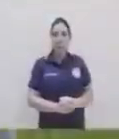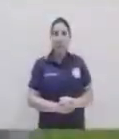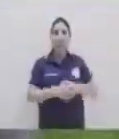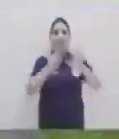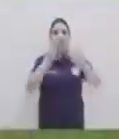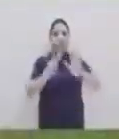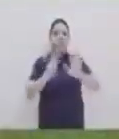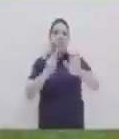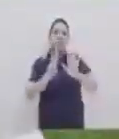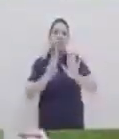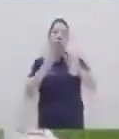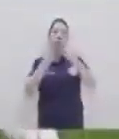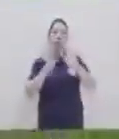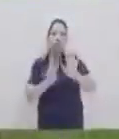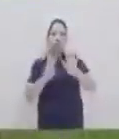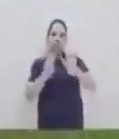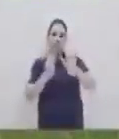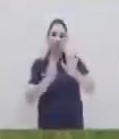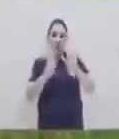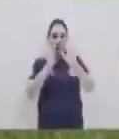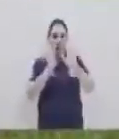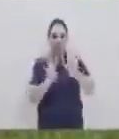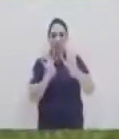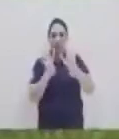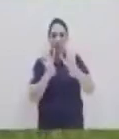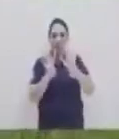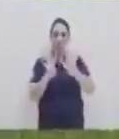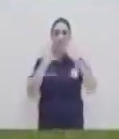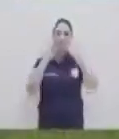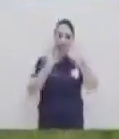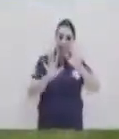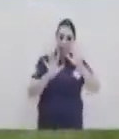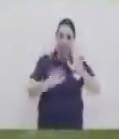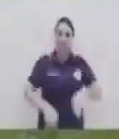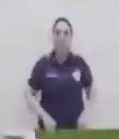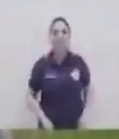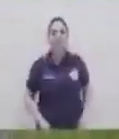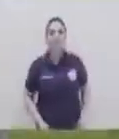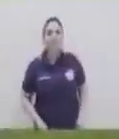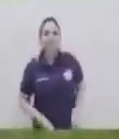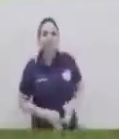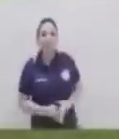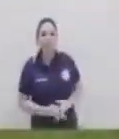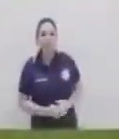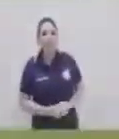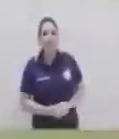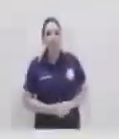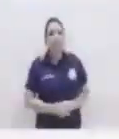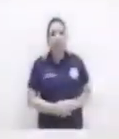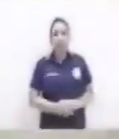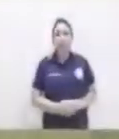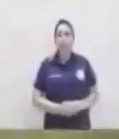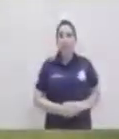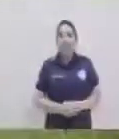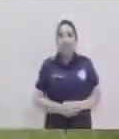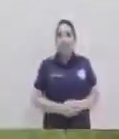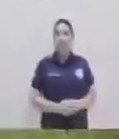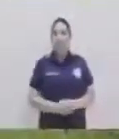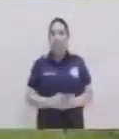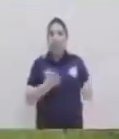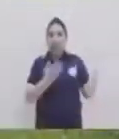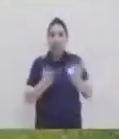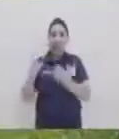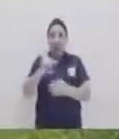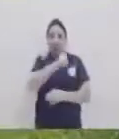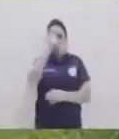6 7 8 9 y 10 ahora